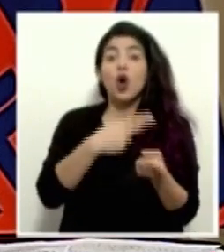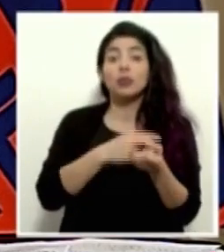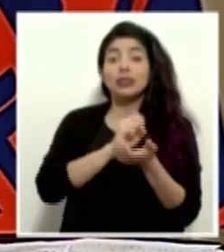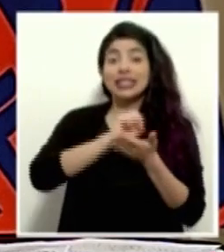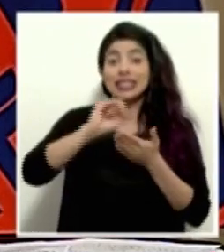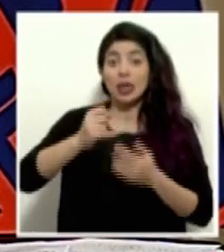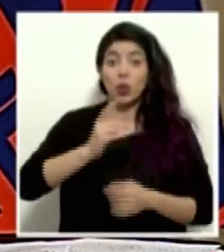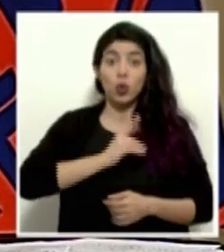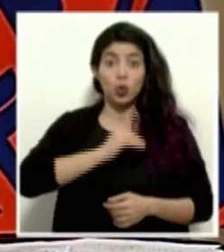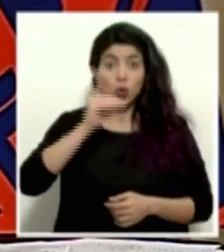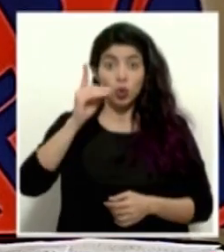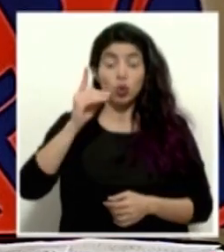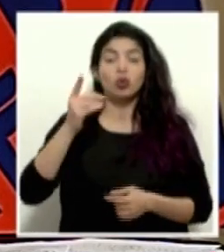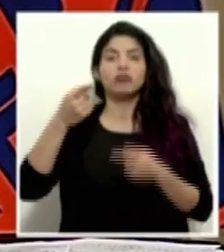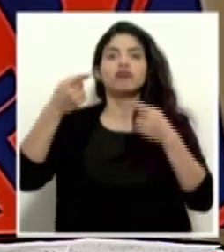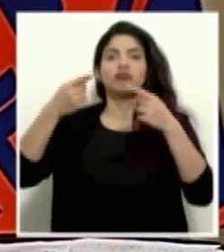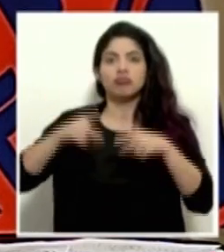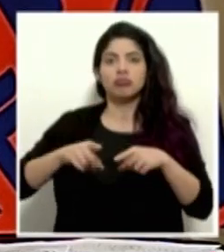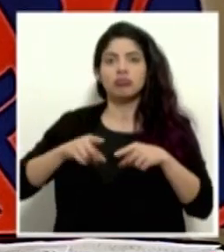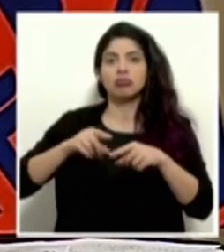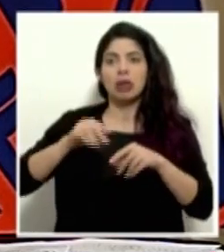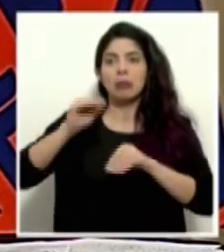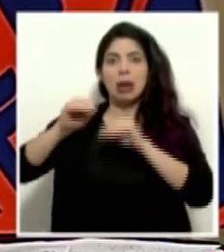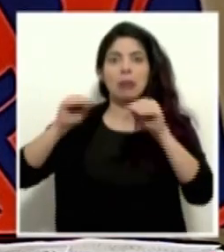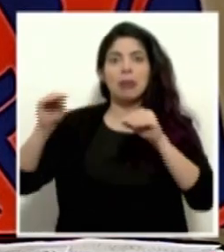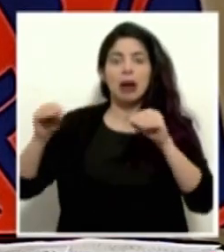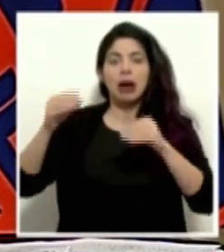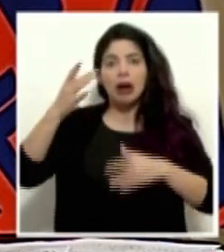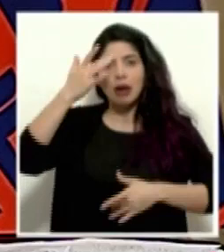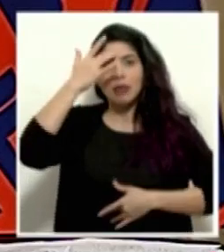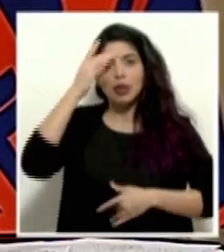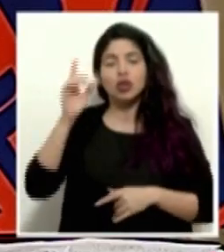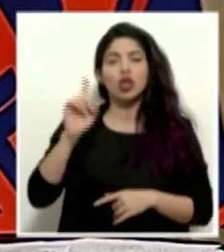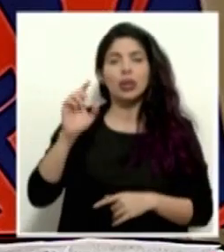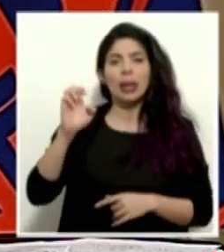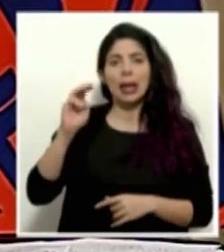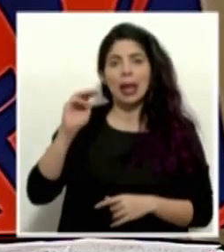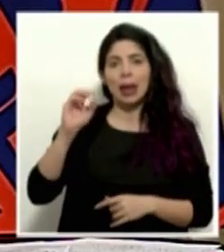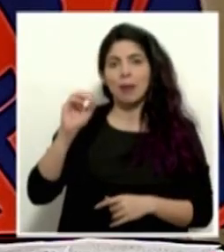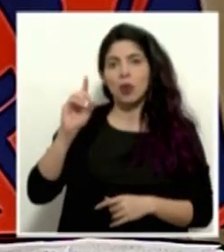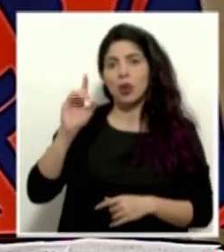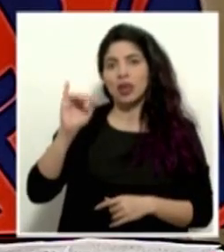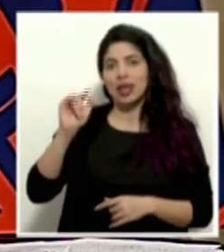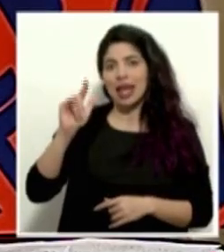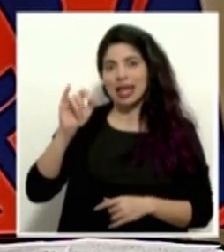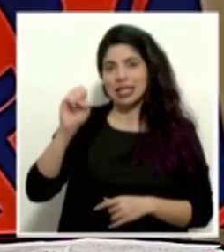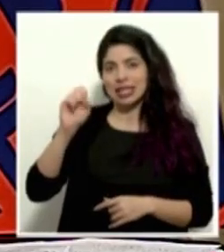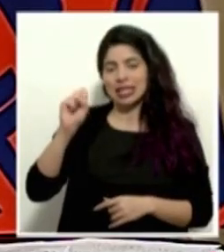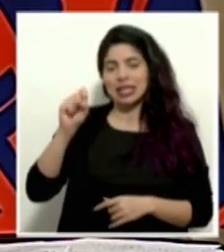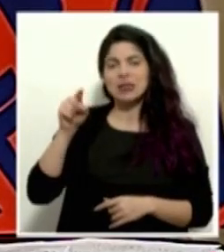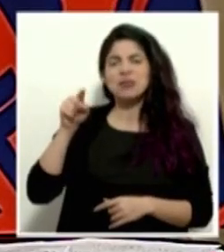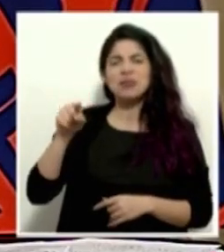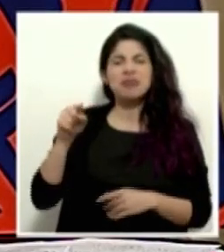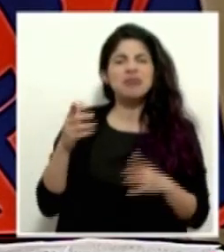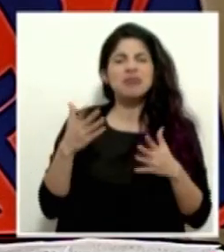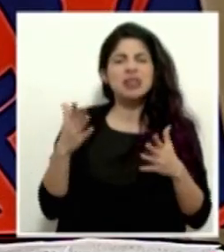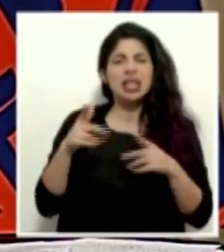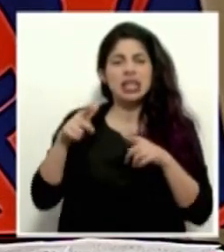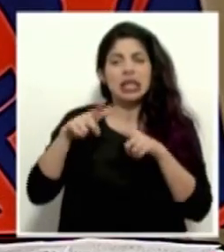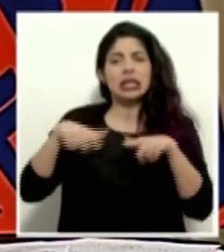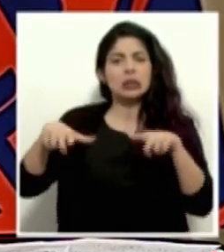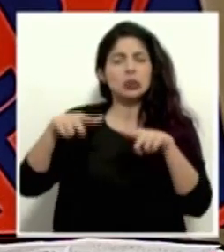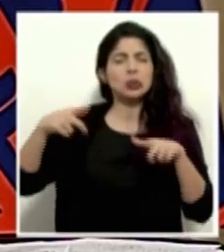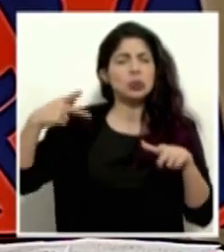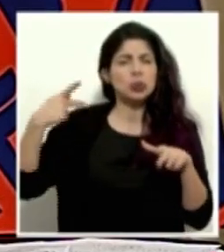San Juan de Dios hubo contagios en el área de hemodiálisis y hemodiálisis definitivamente es un